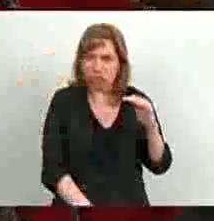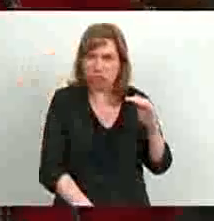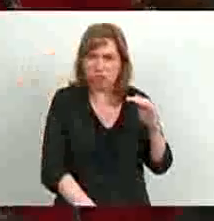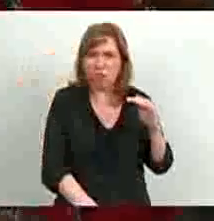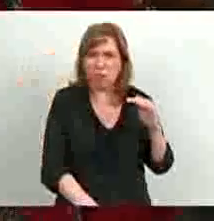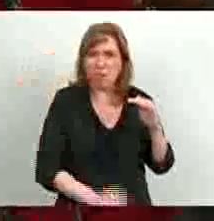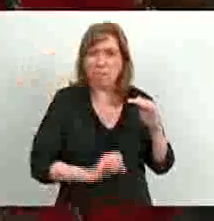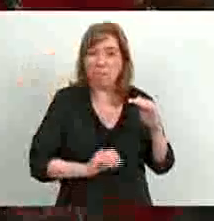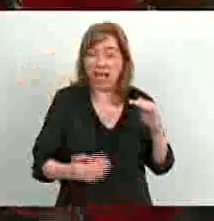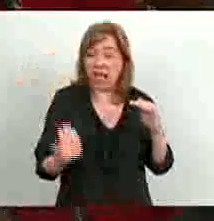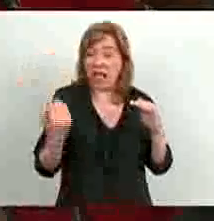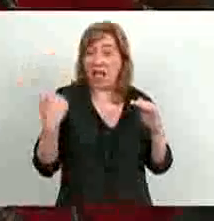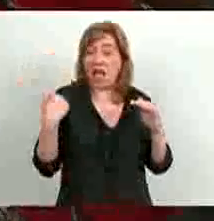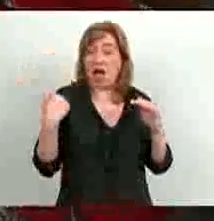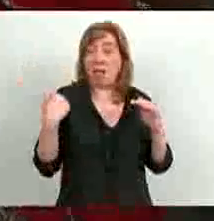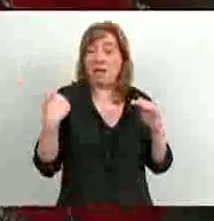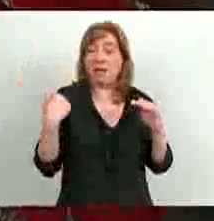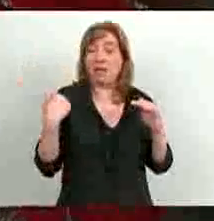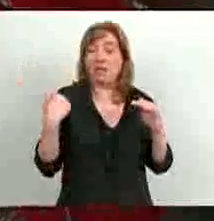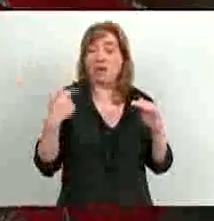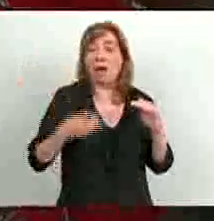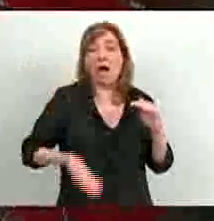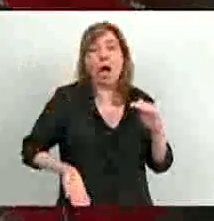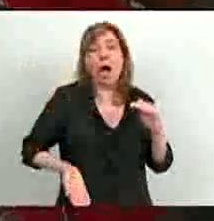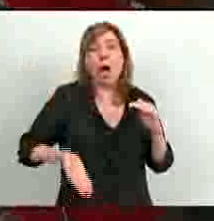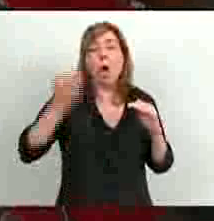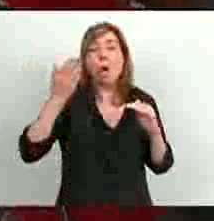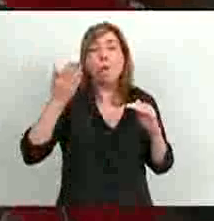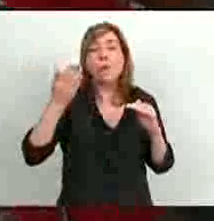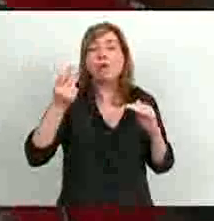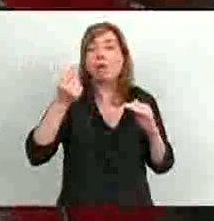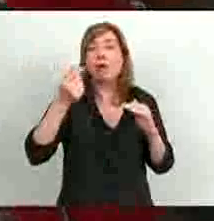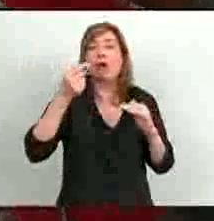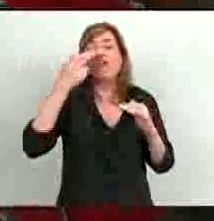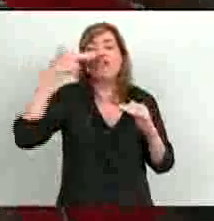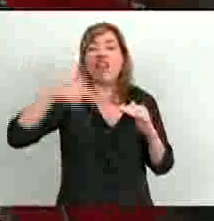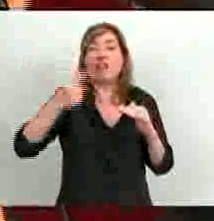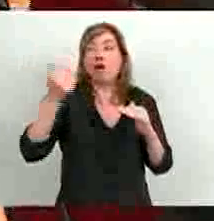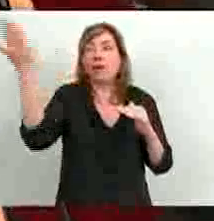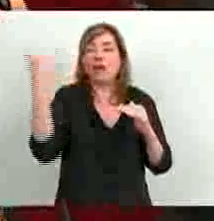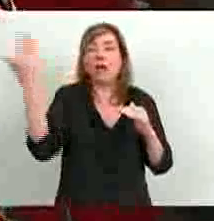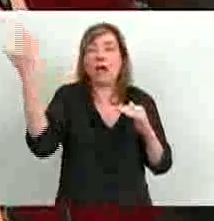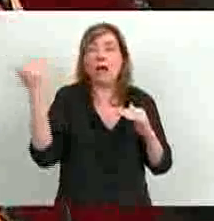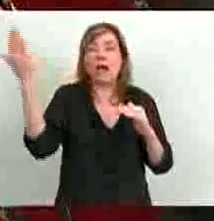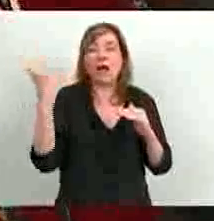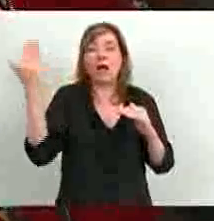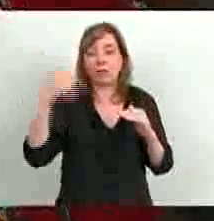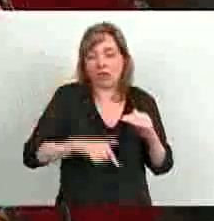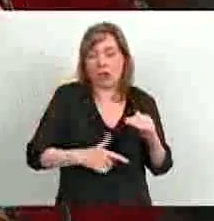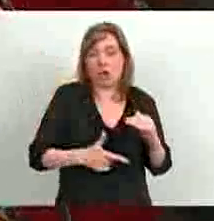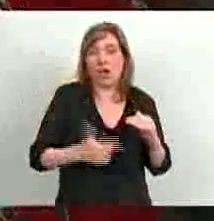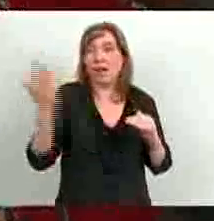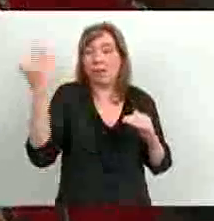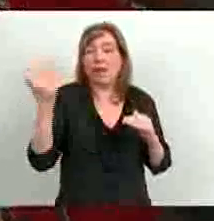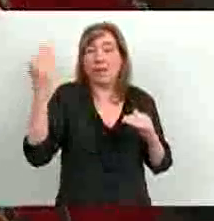que el año pasado tuvimos el mayor aumento de importaciones, se debió, si no hubiéramos tenido el